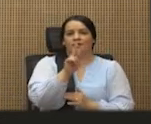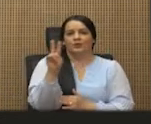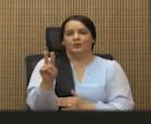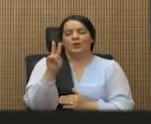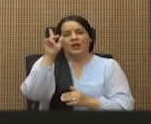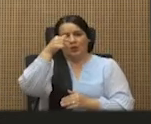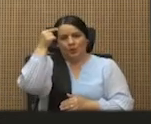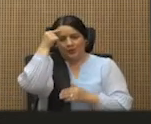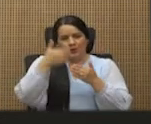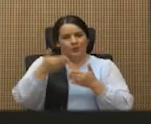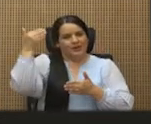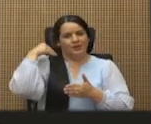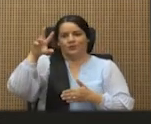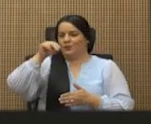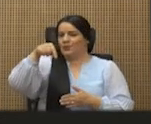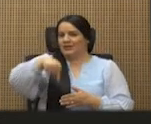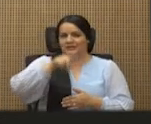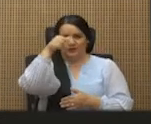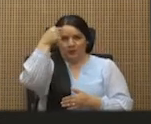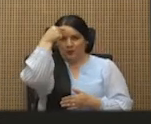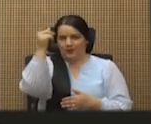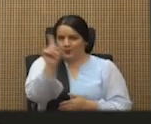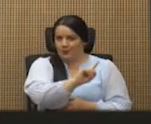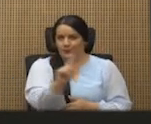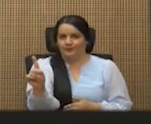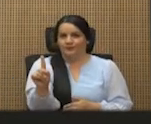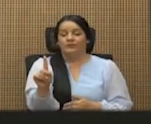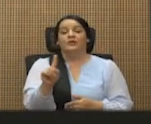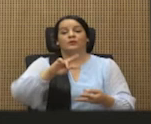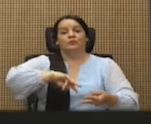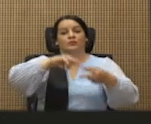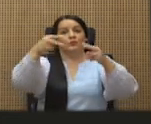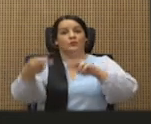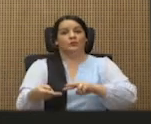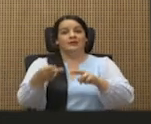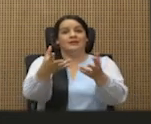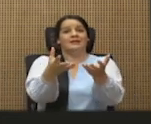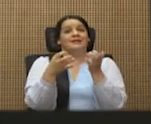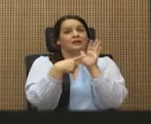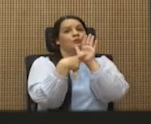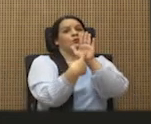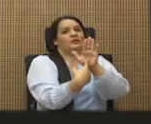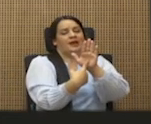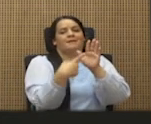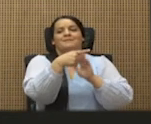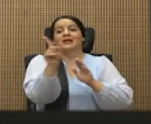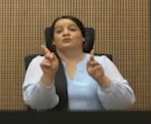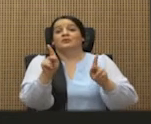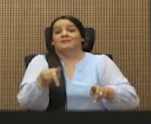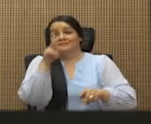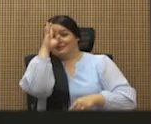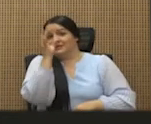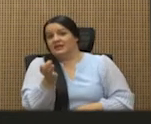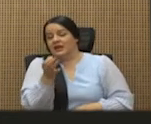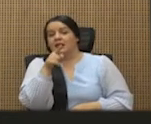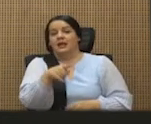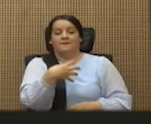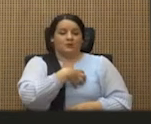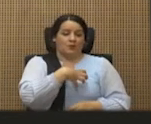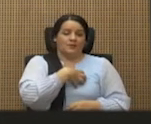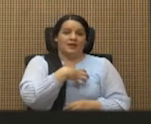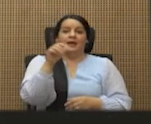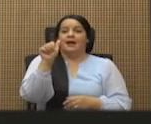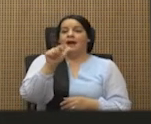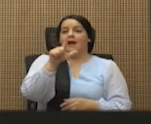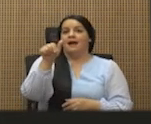anterior, no en esta administración. Contrario a lo que se quiere hacer creer, la propiedad de este señor Alan Pacheco Dent,